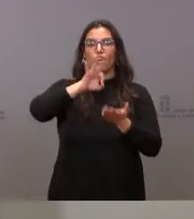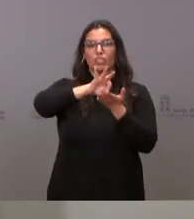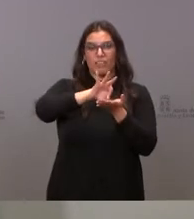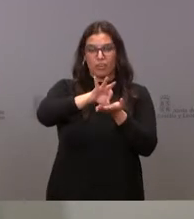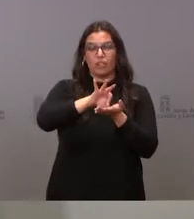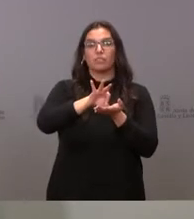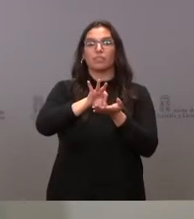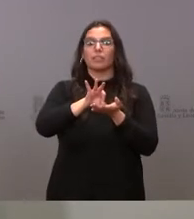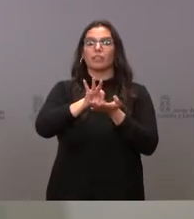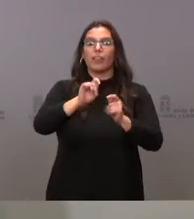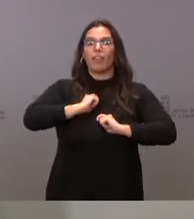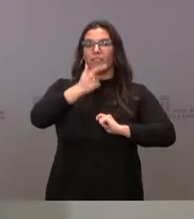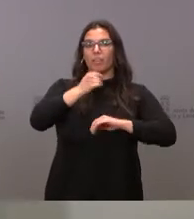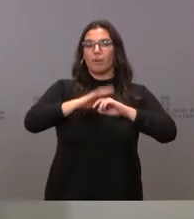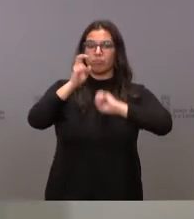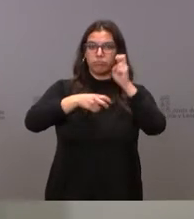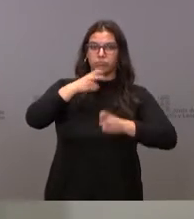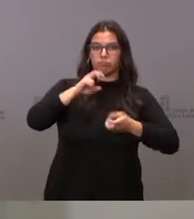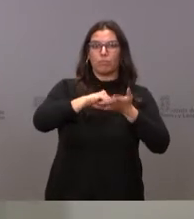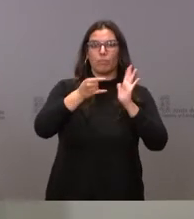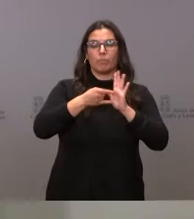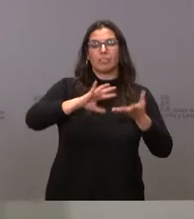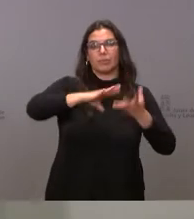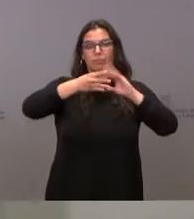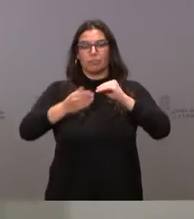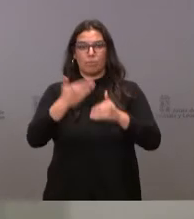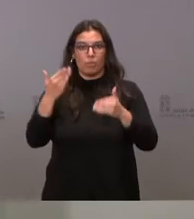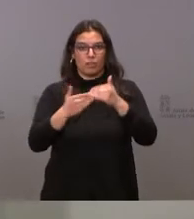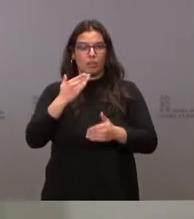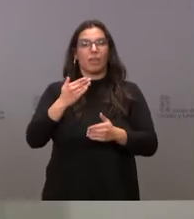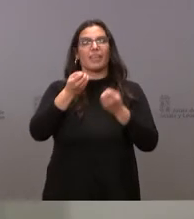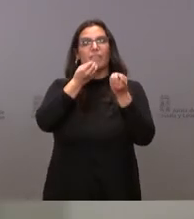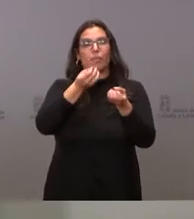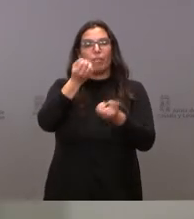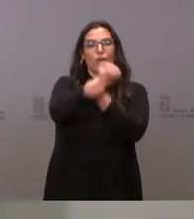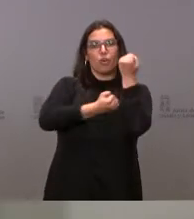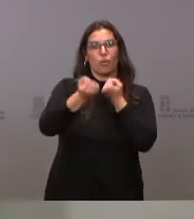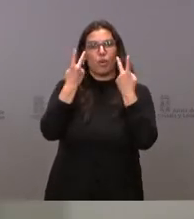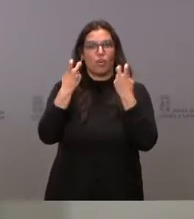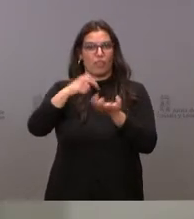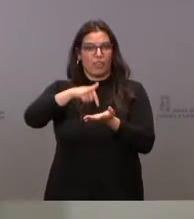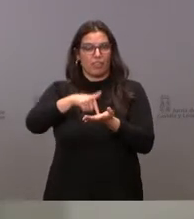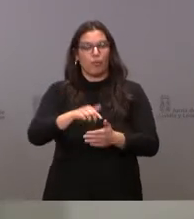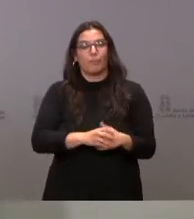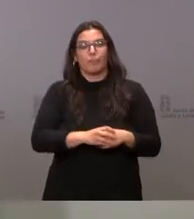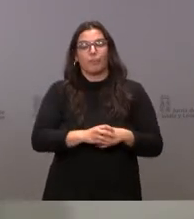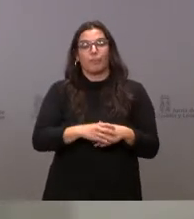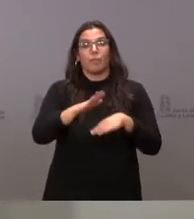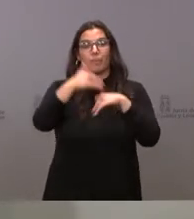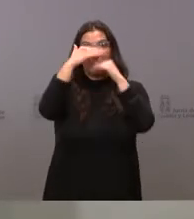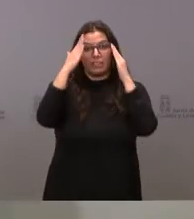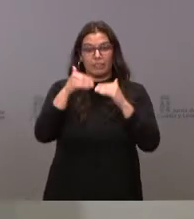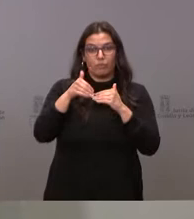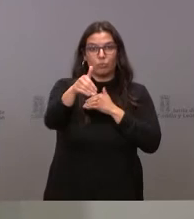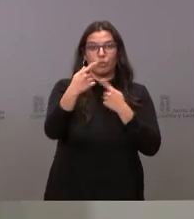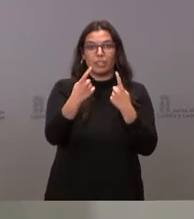nos van a permitir modernizar el sistema de información económico y financiero, para atender las futuras